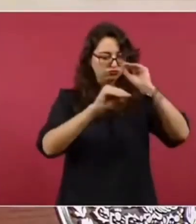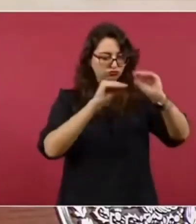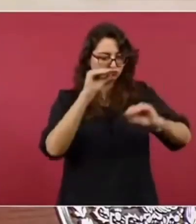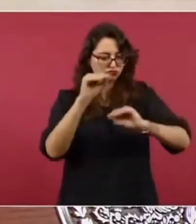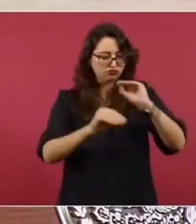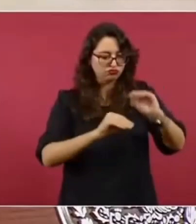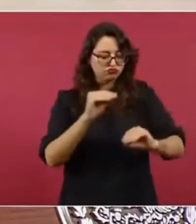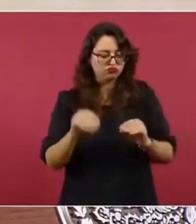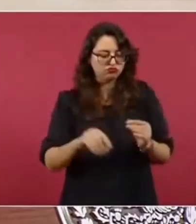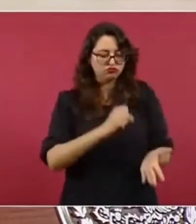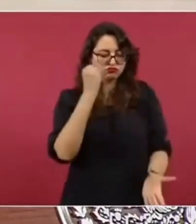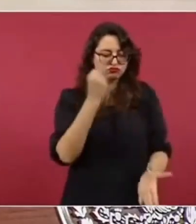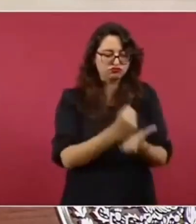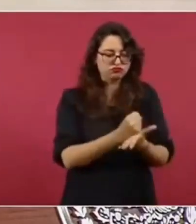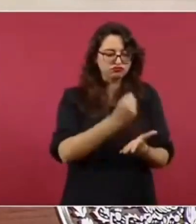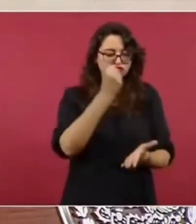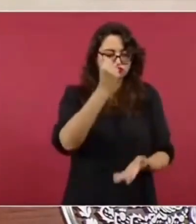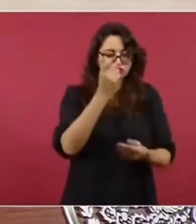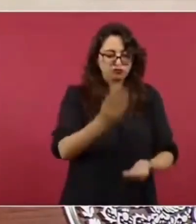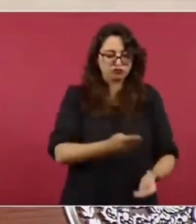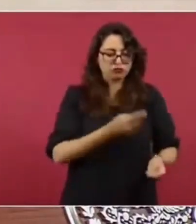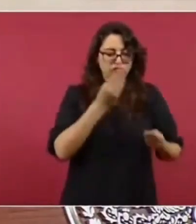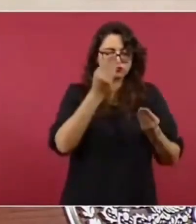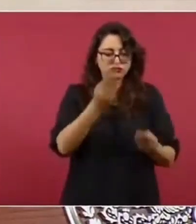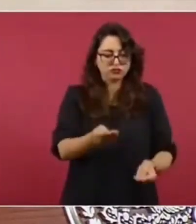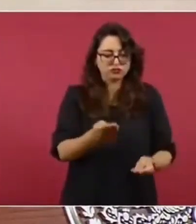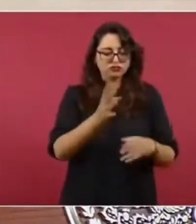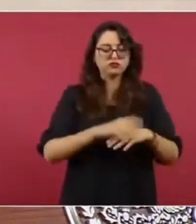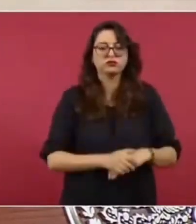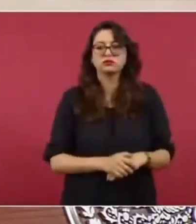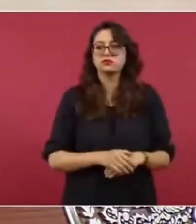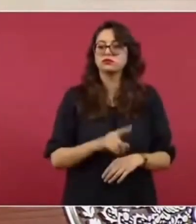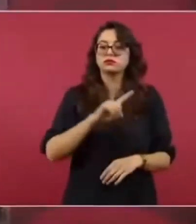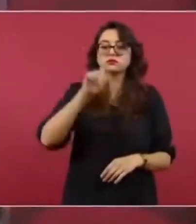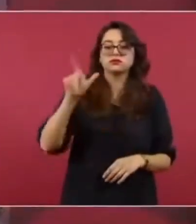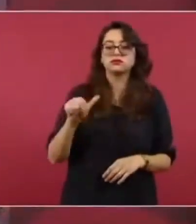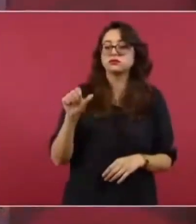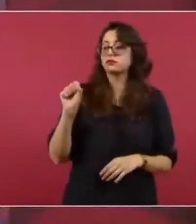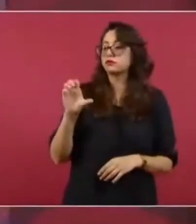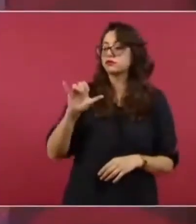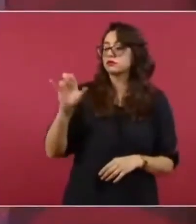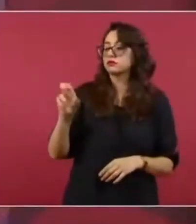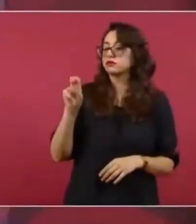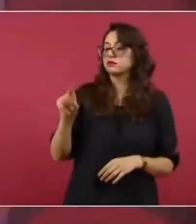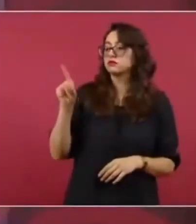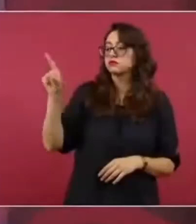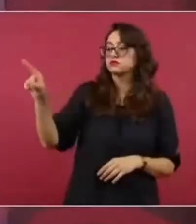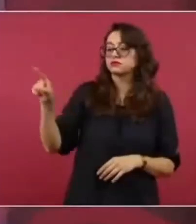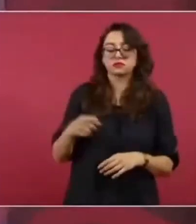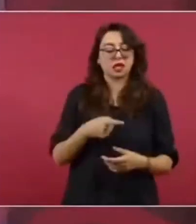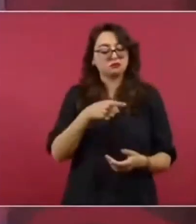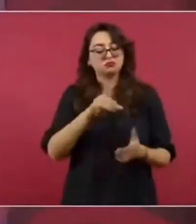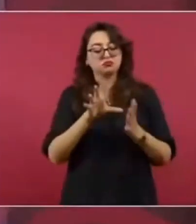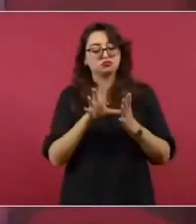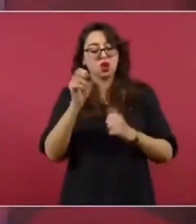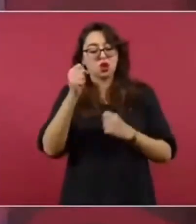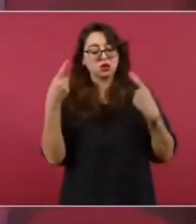que porque este no cumplió el procedimiento